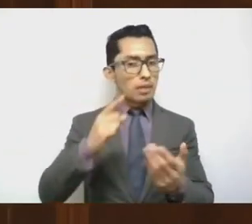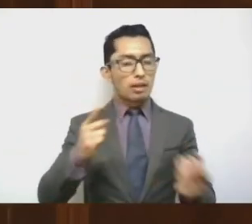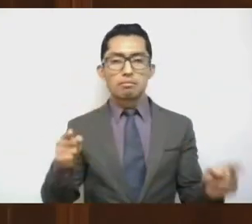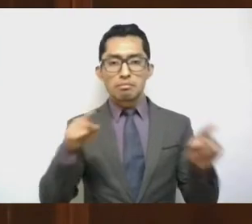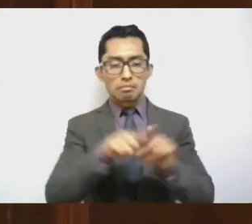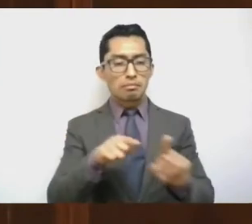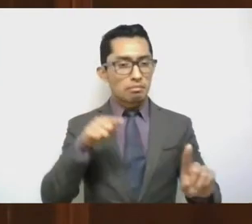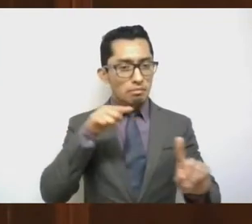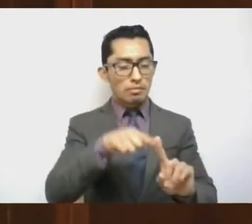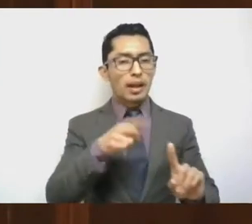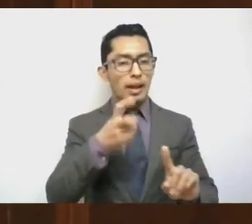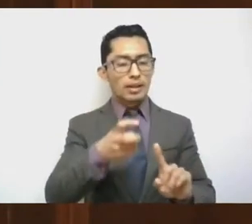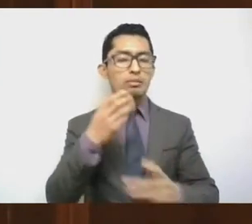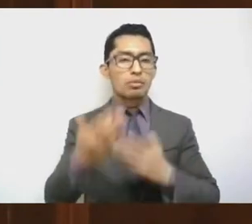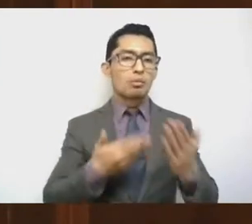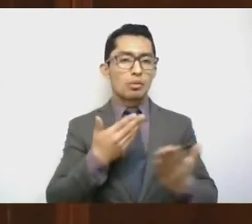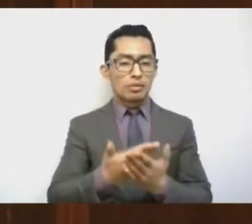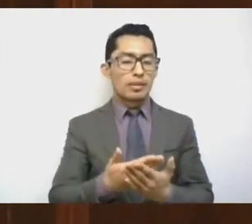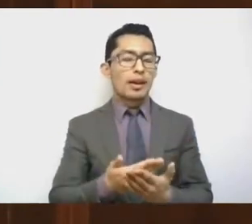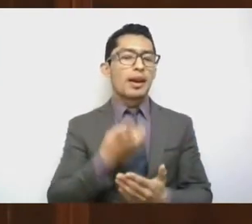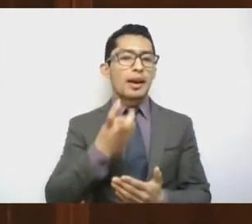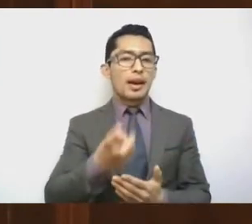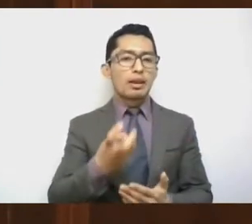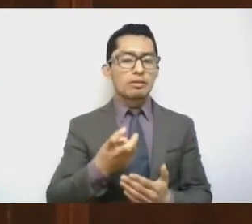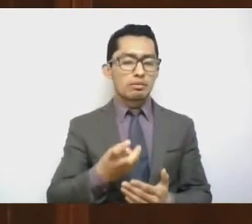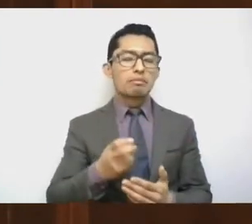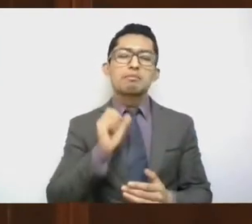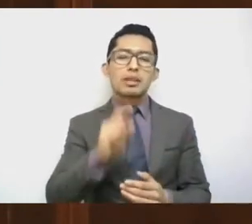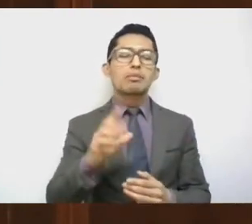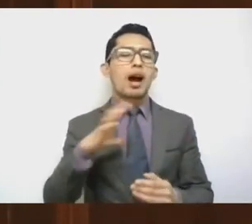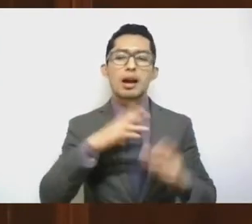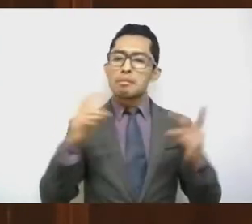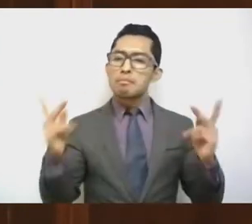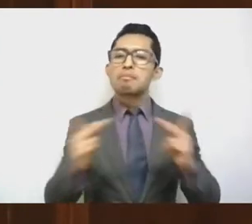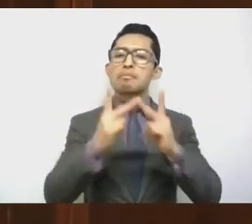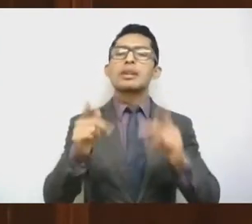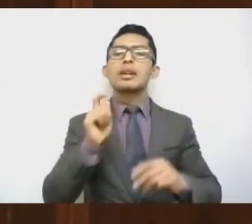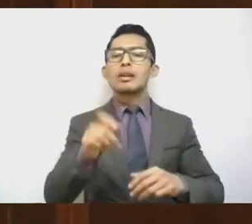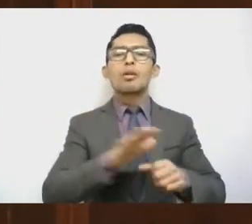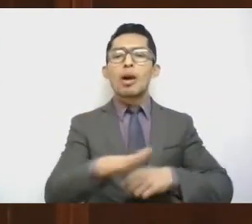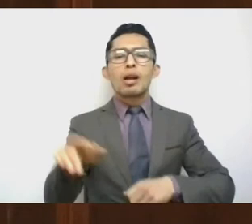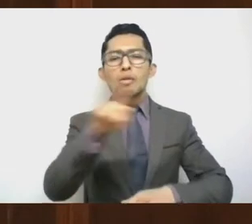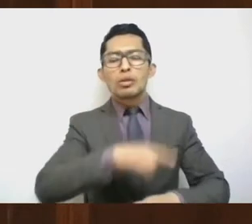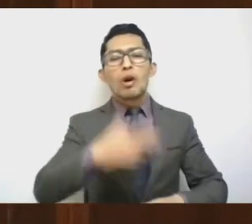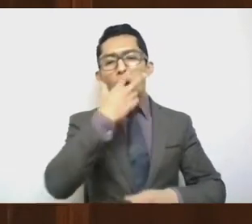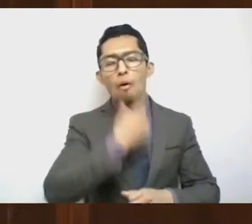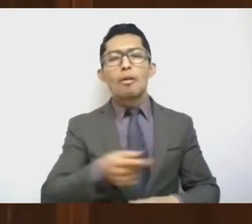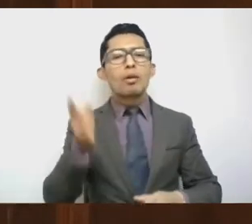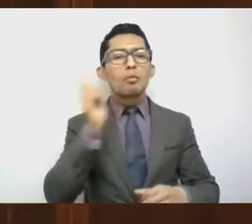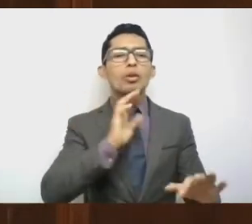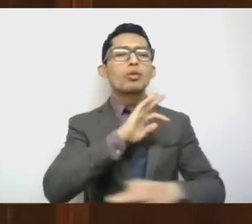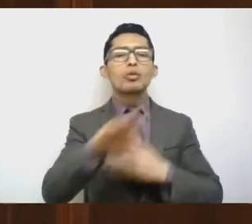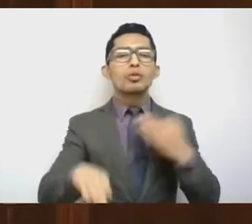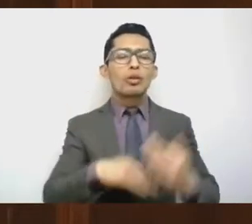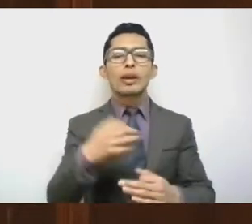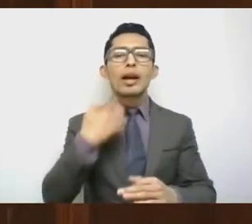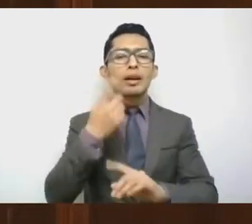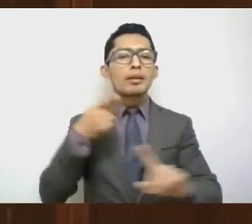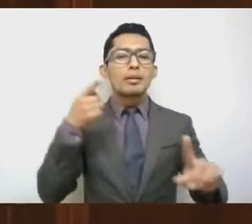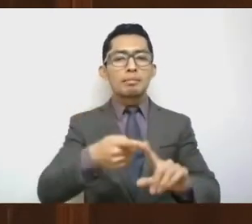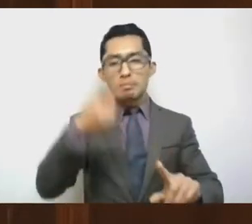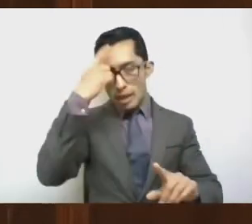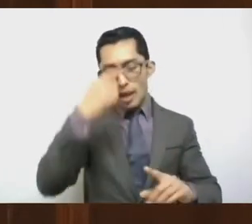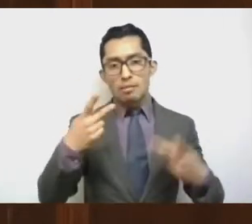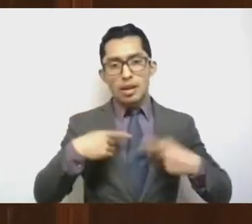porque en eso tenemos una plena coincidencia. Todas y todos queremos lo mejor para la sociedad